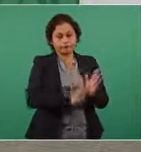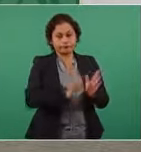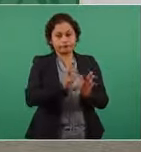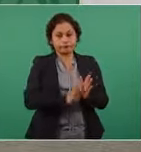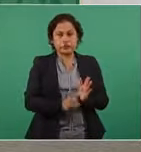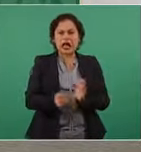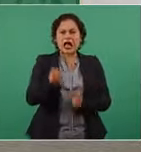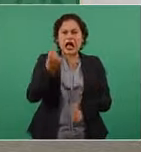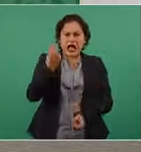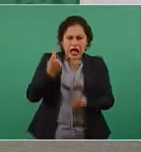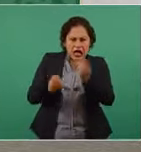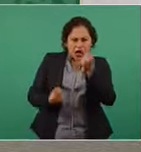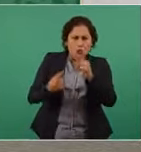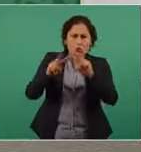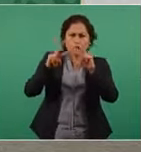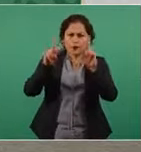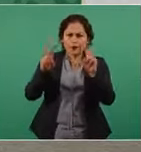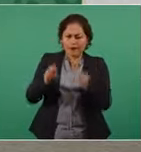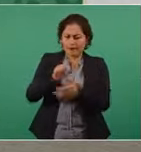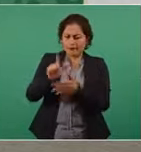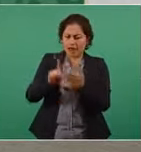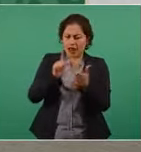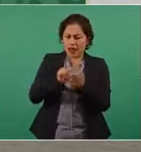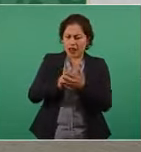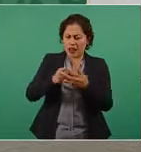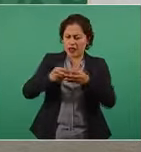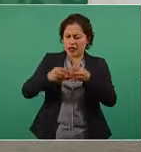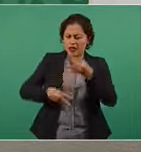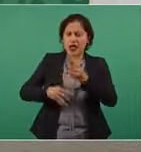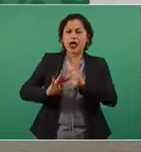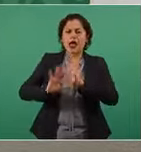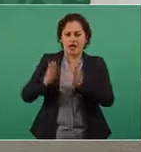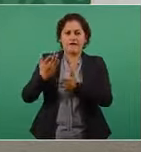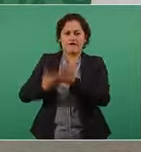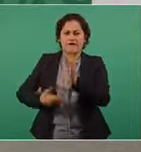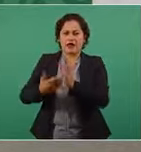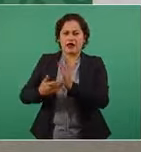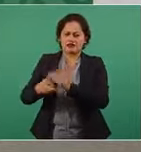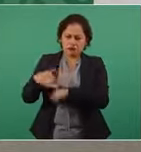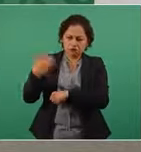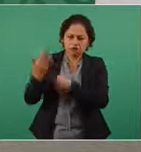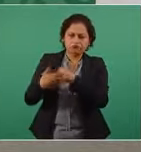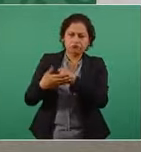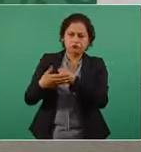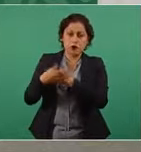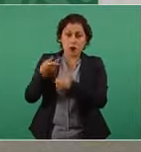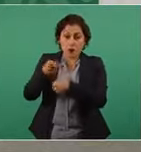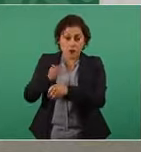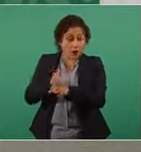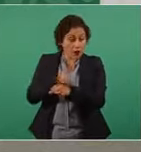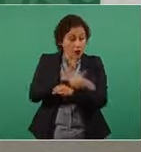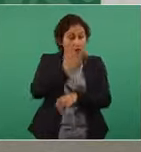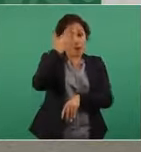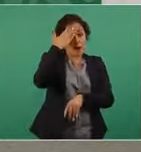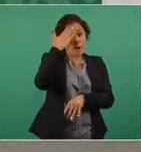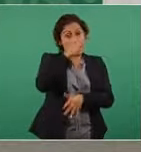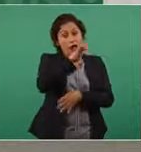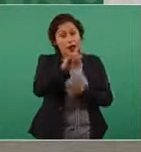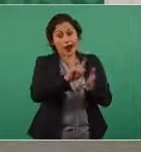secundarias, pero las reformas constitucionales prácticamente están